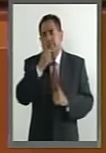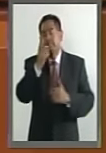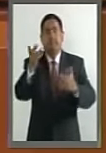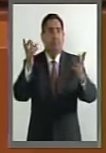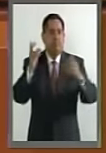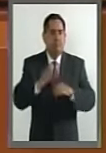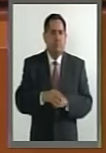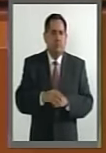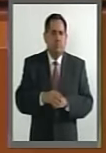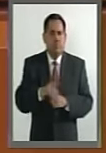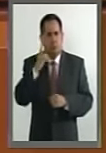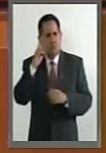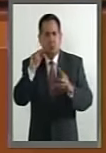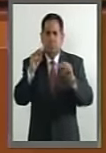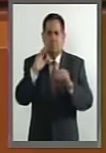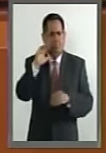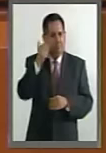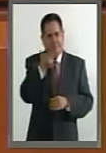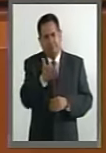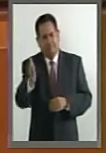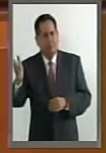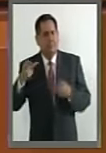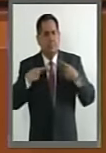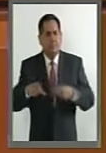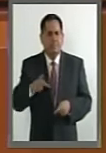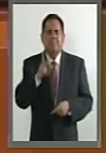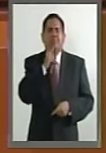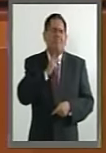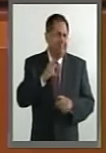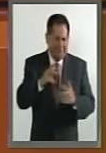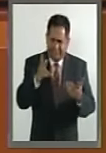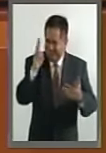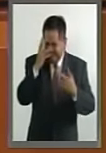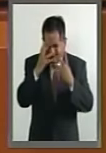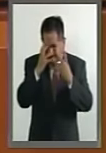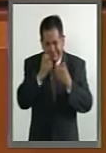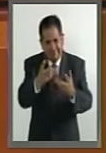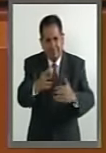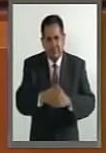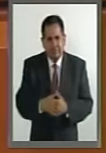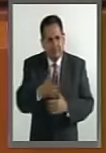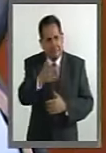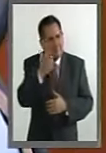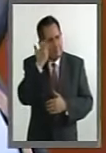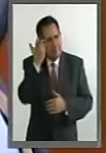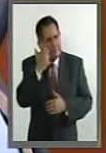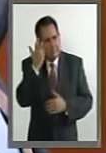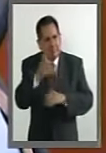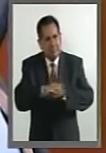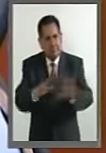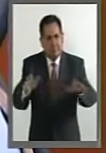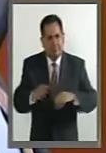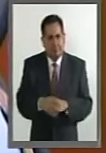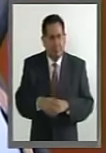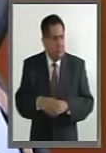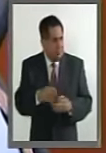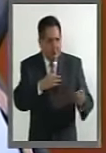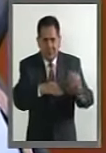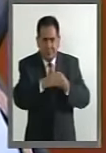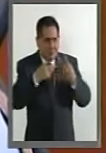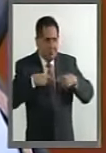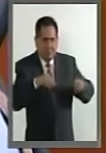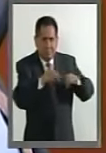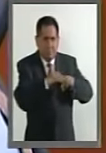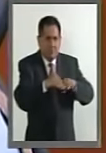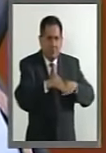ha despedido a ningún empleado de Pemex. De veras, dan tristeza las argucias. Y todos los trabajadores que